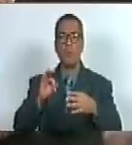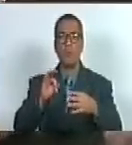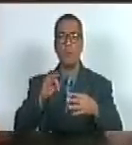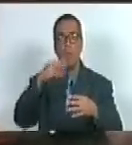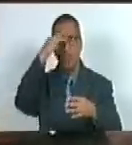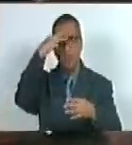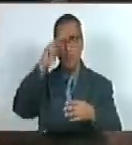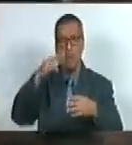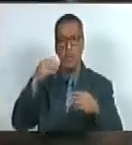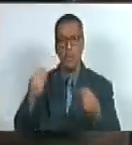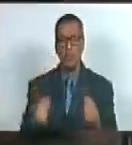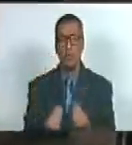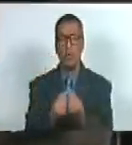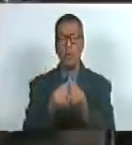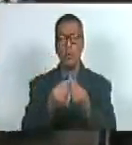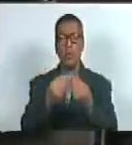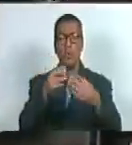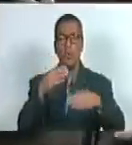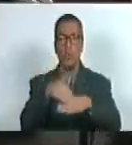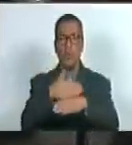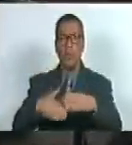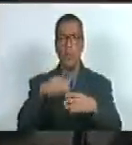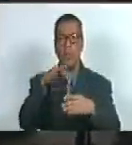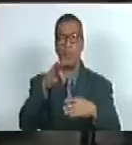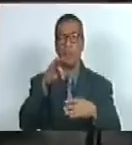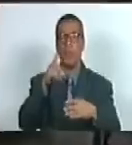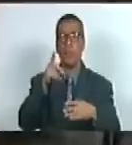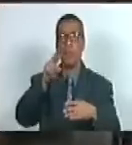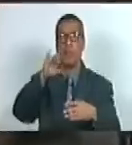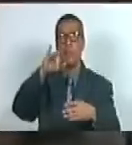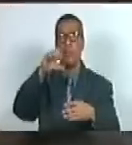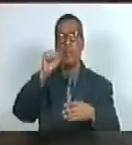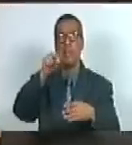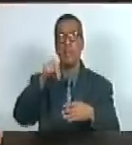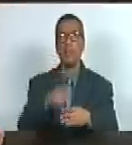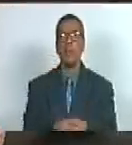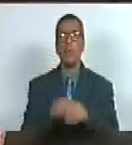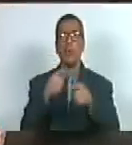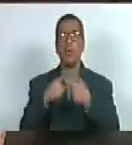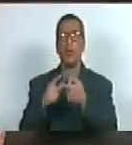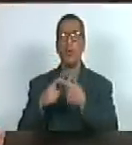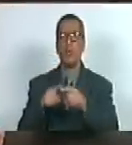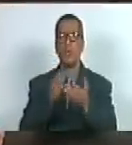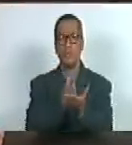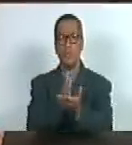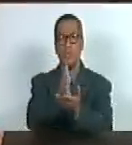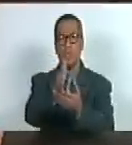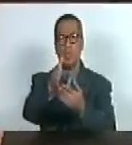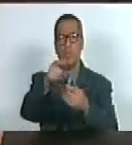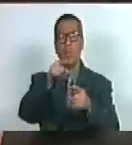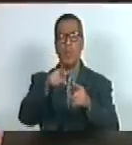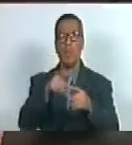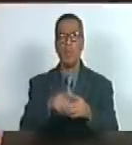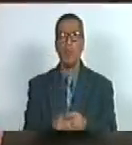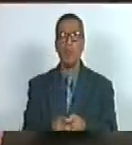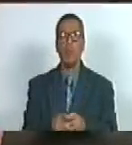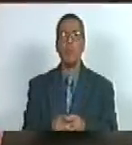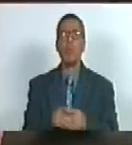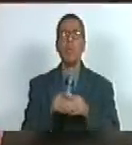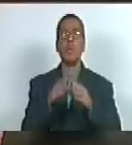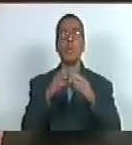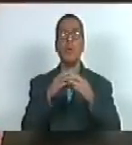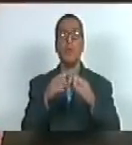Unidos los que han muerto atravesando el Darién o cualquiera de estos caminos del sur del continente nos